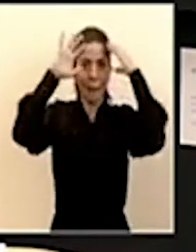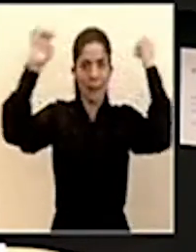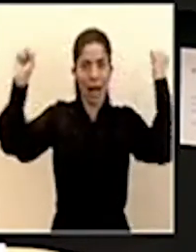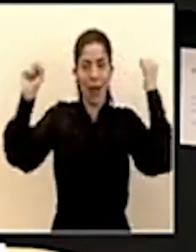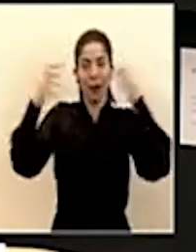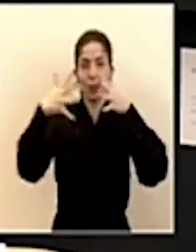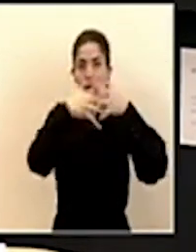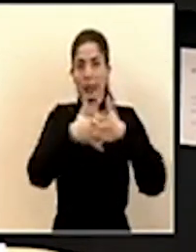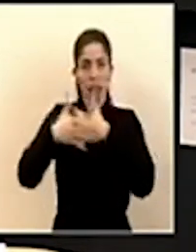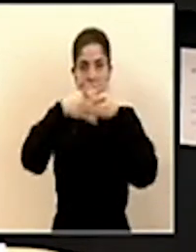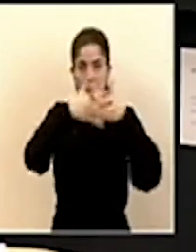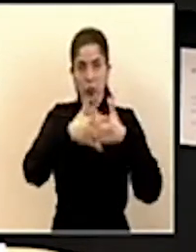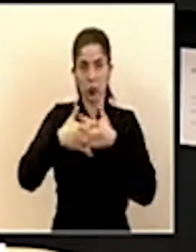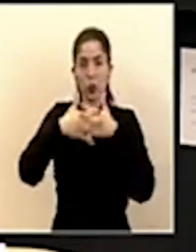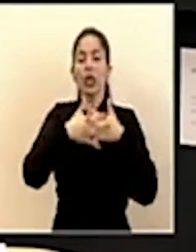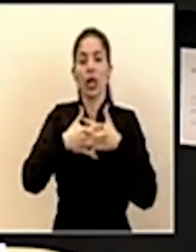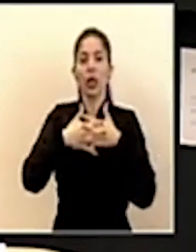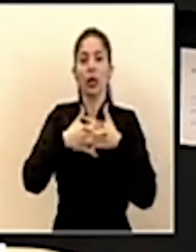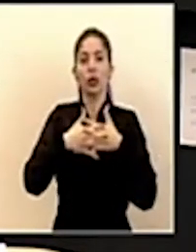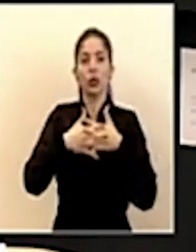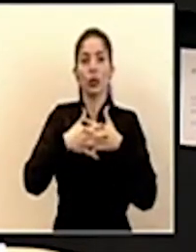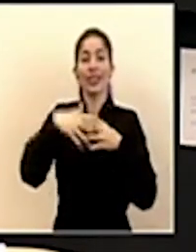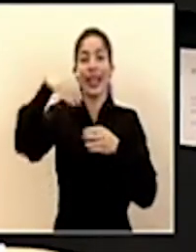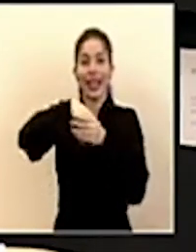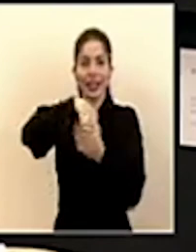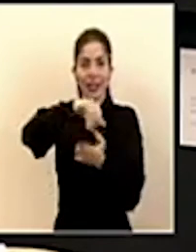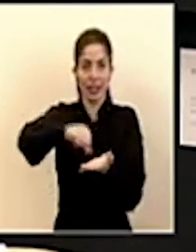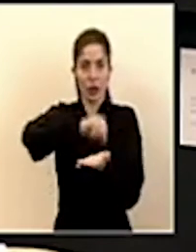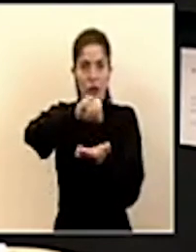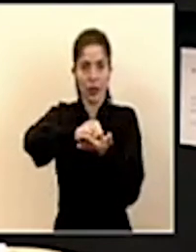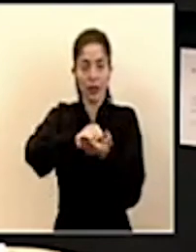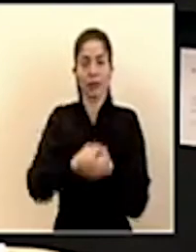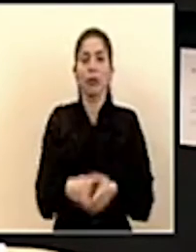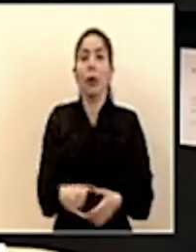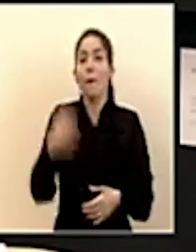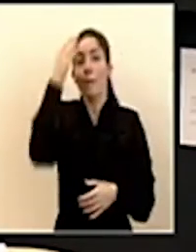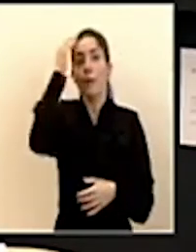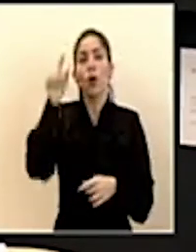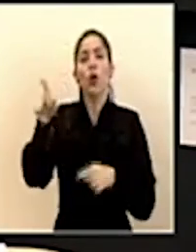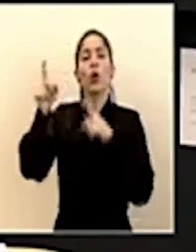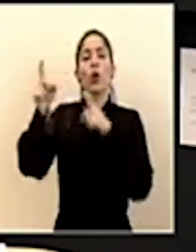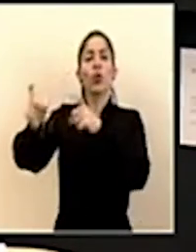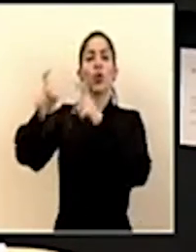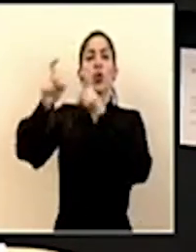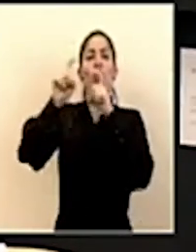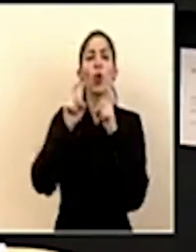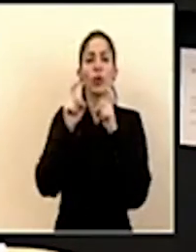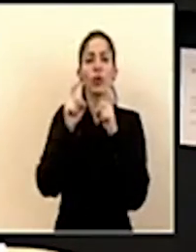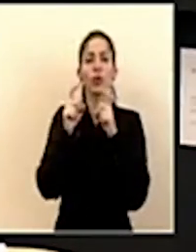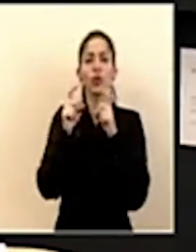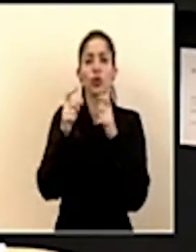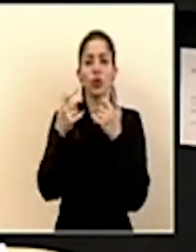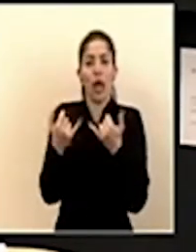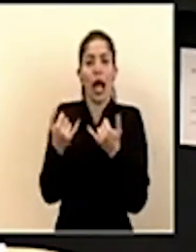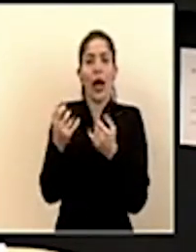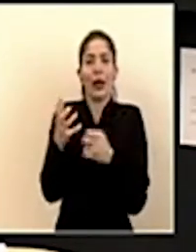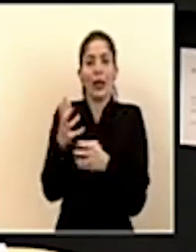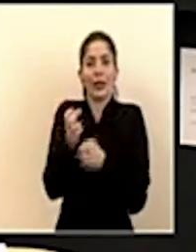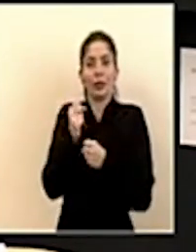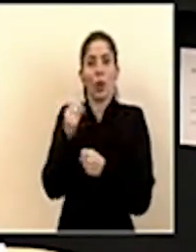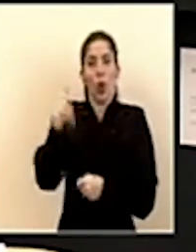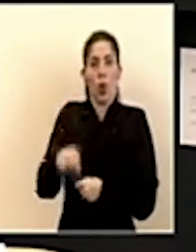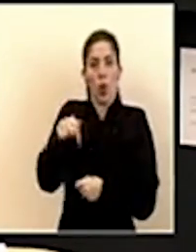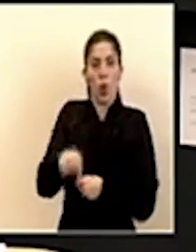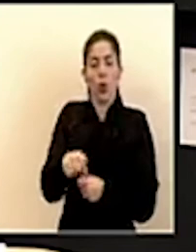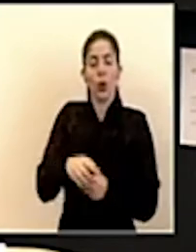de los estados unidos en san jose por una donación que estamos recibiendo el día de